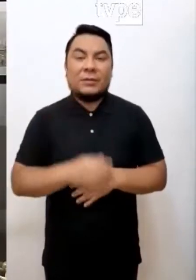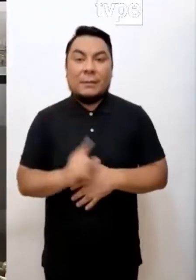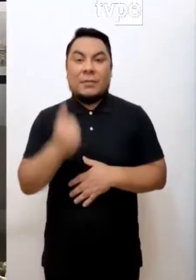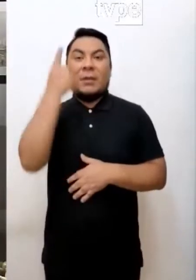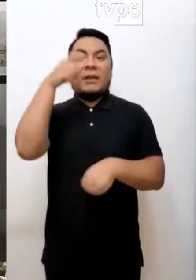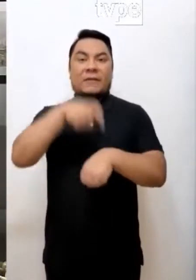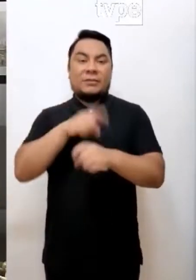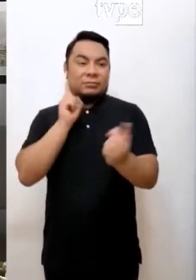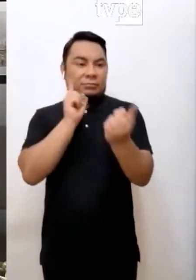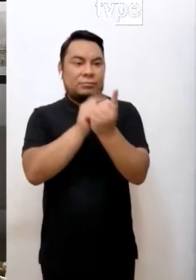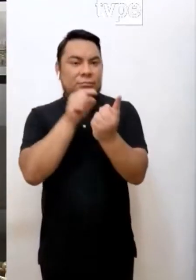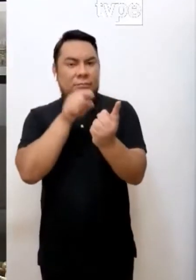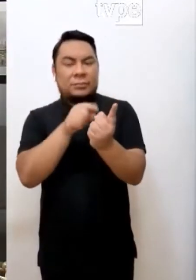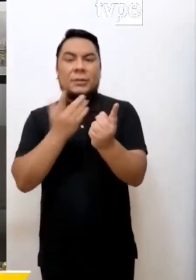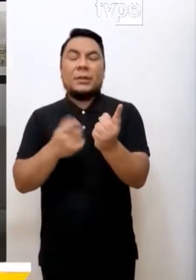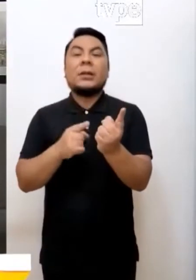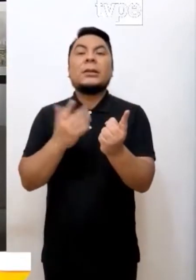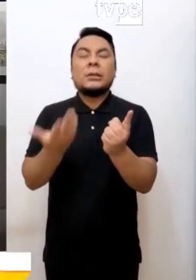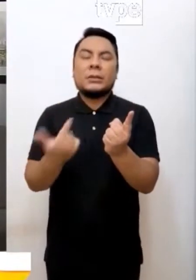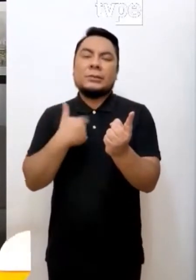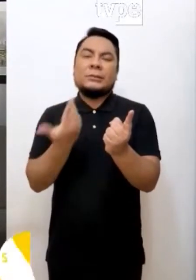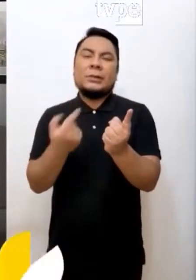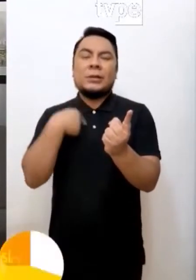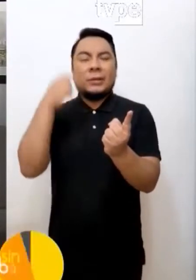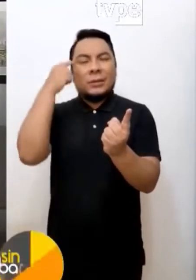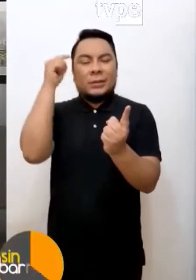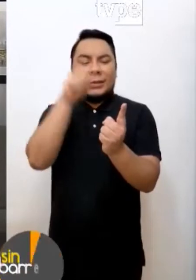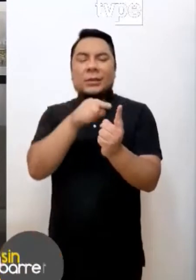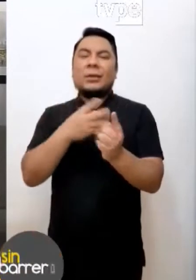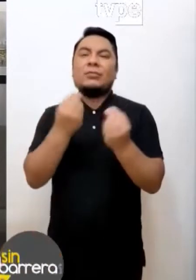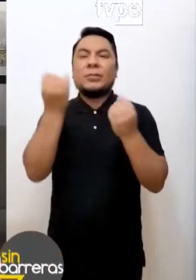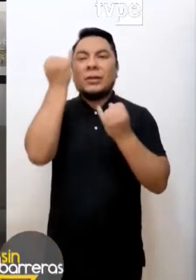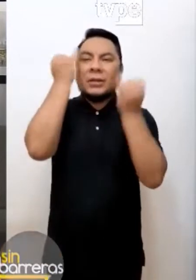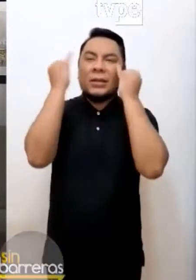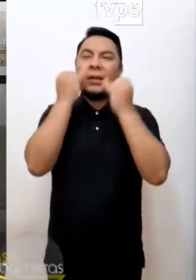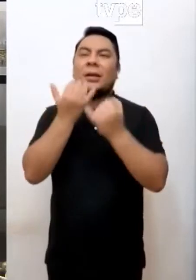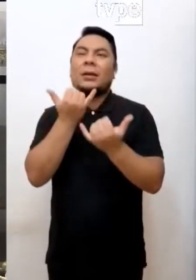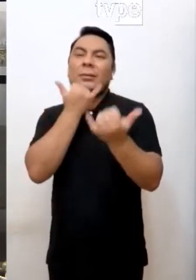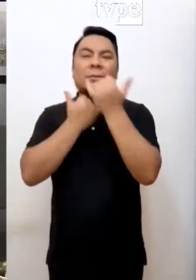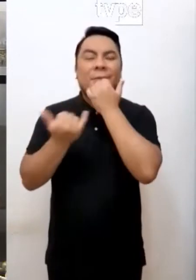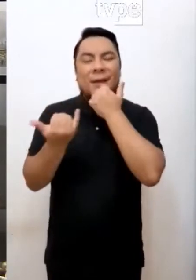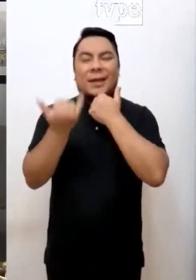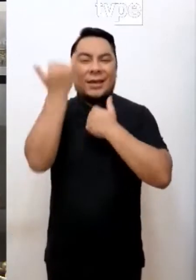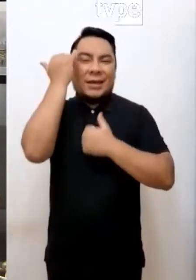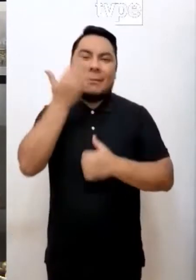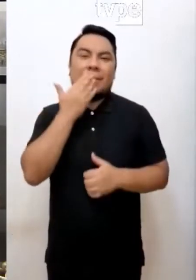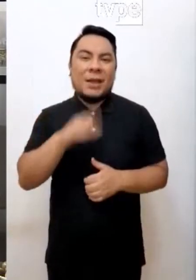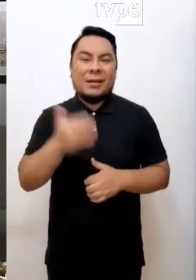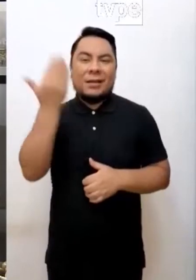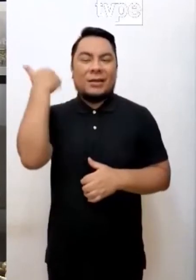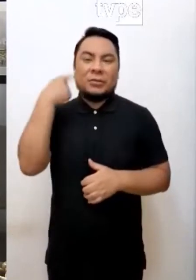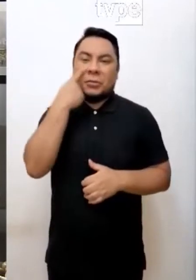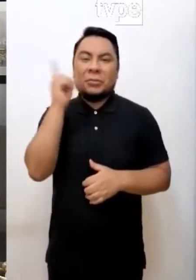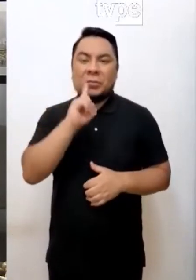Música Y, claro, tú tienes un montón de ideas, de prejuicios, de